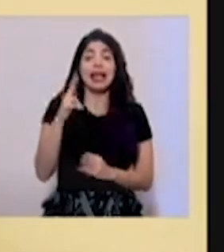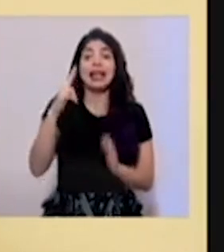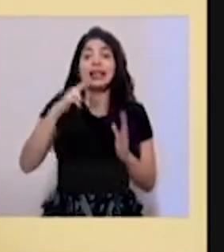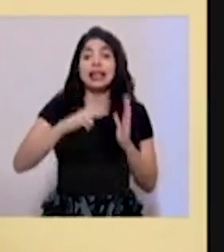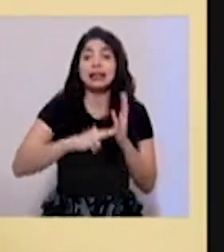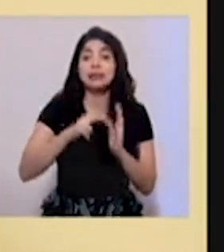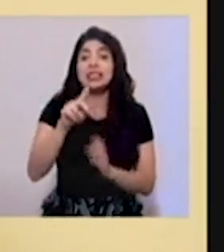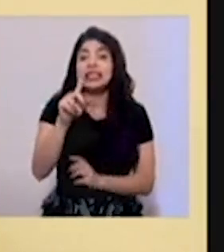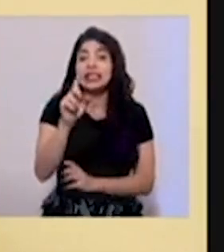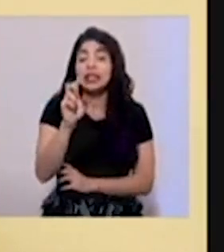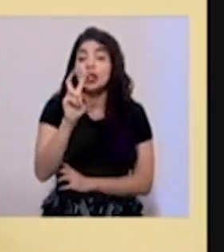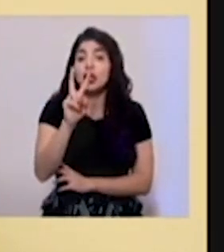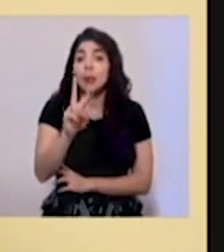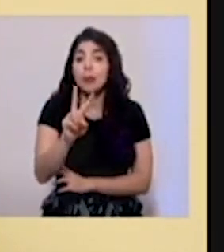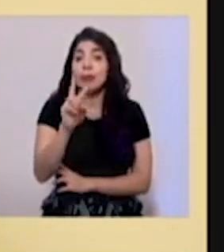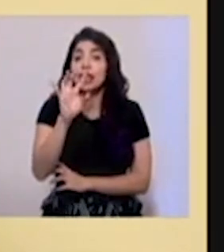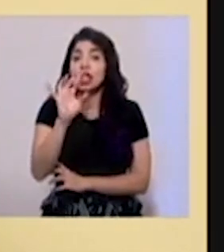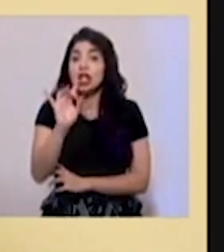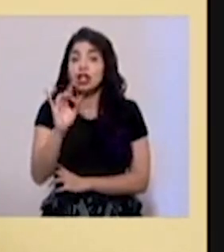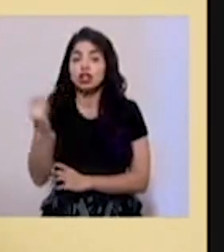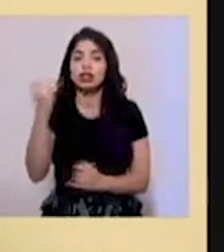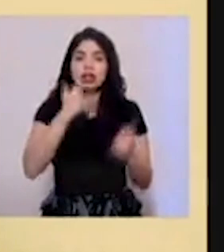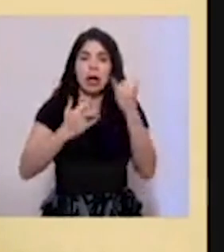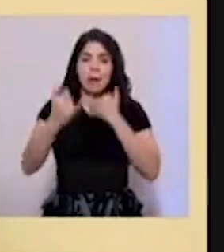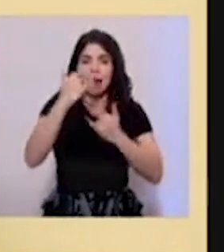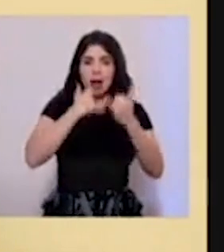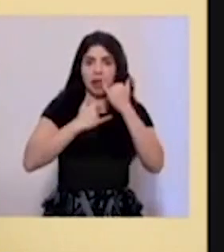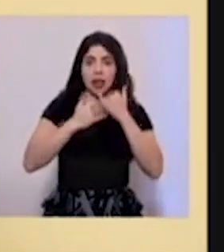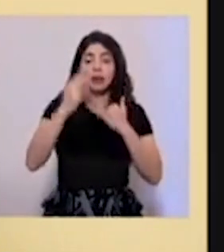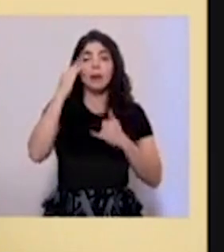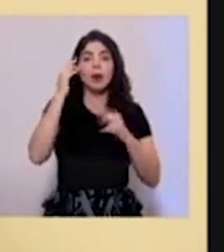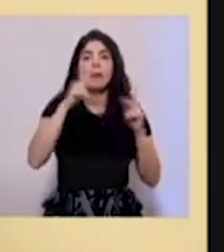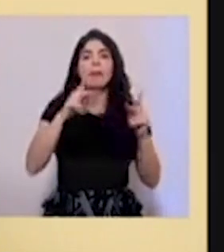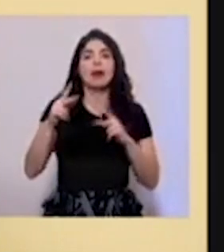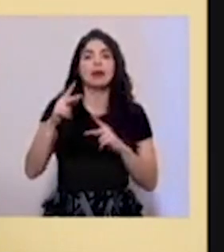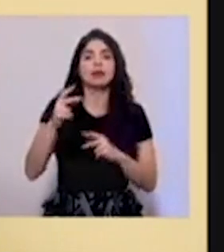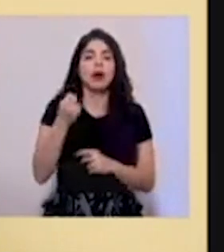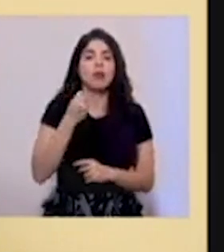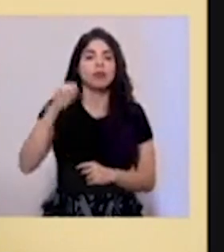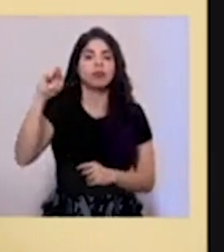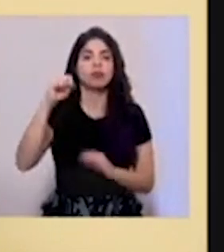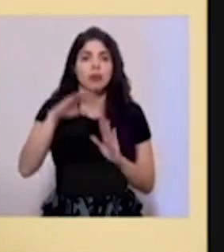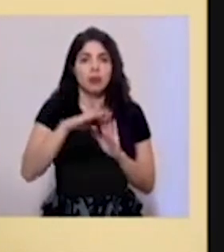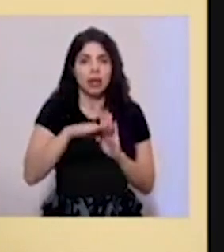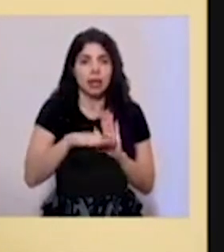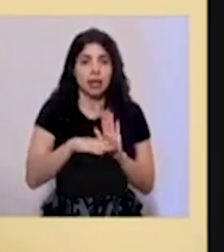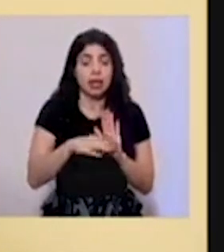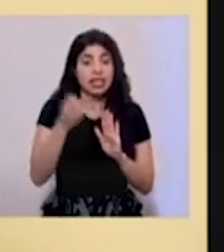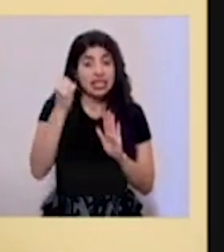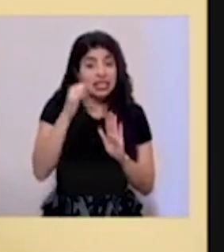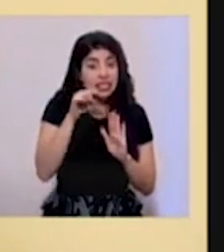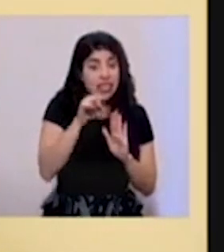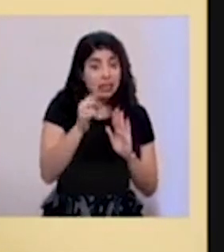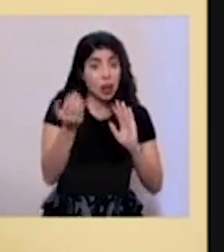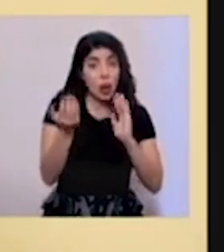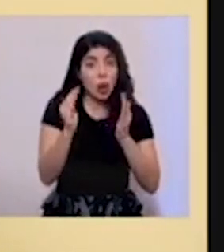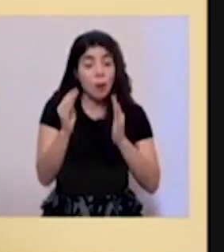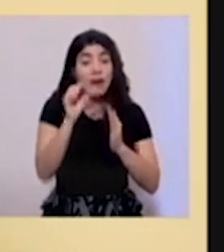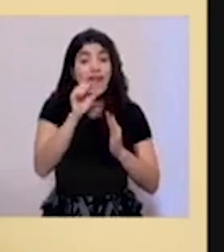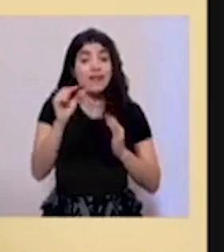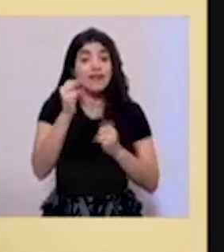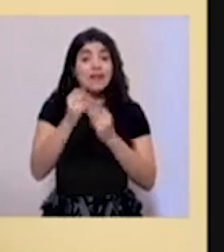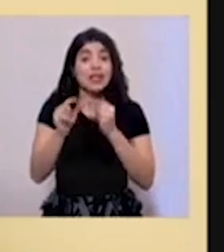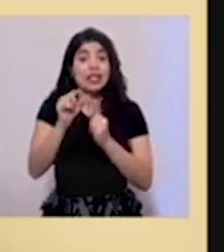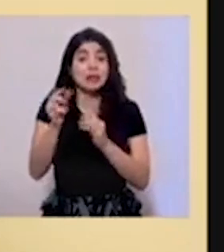.128 llamadas al sistema por incumplimiento de medidas. Y si lo comparamos con el fin de semana